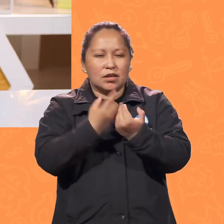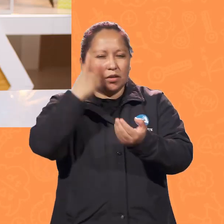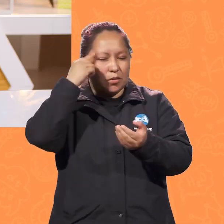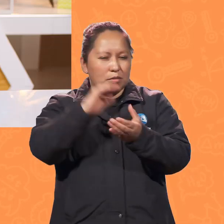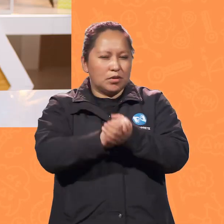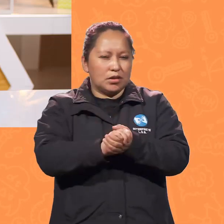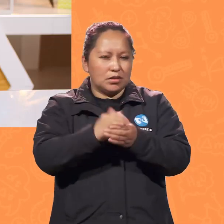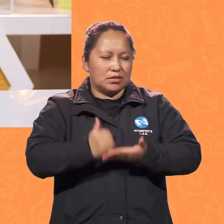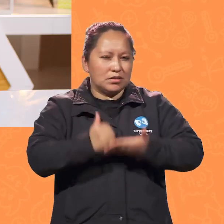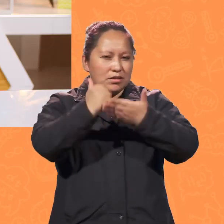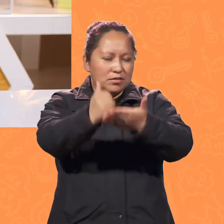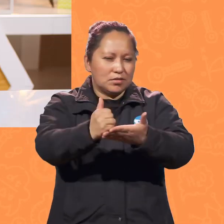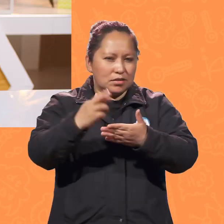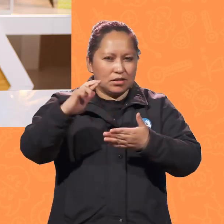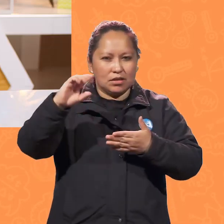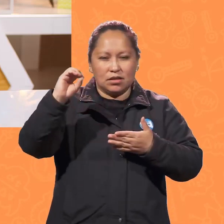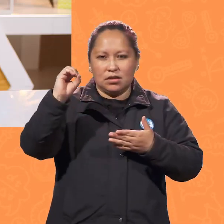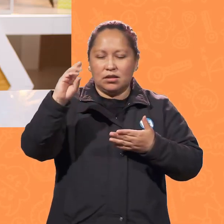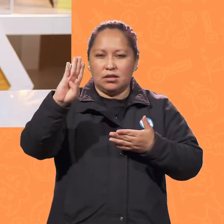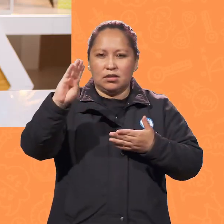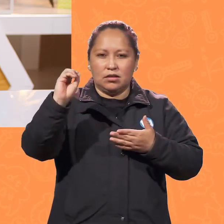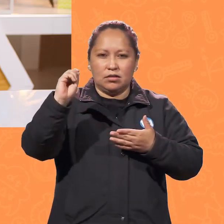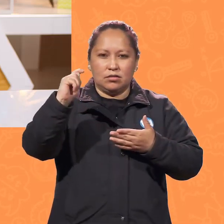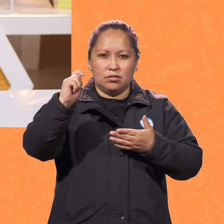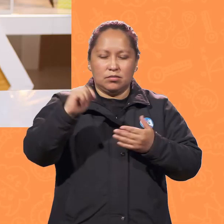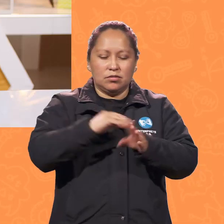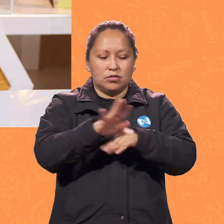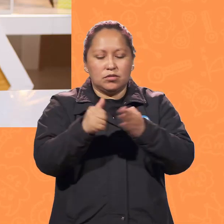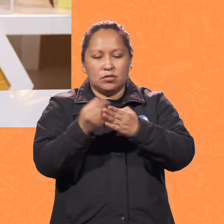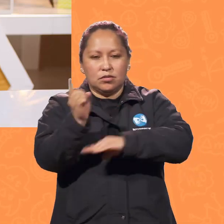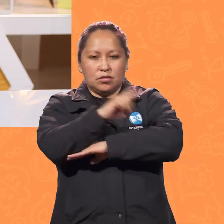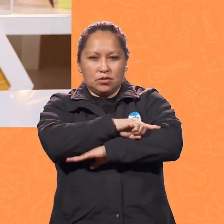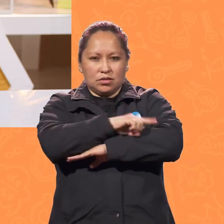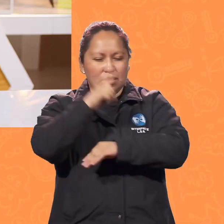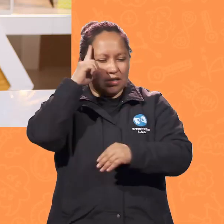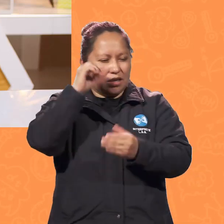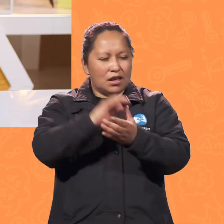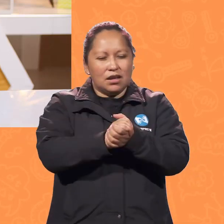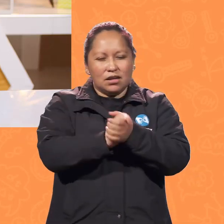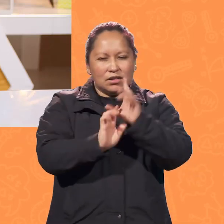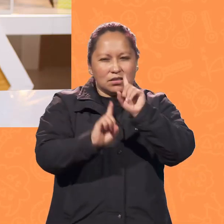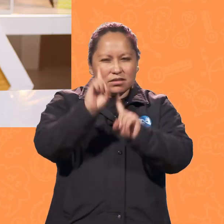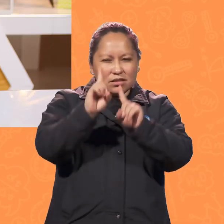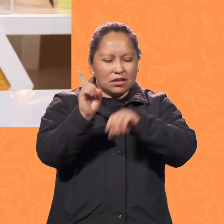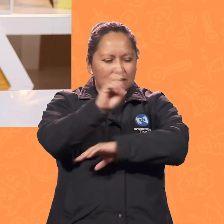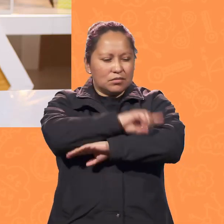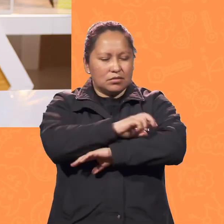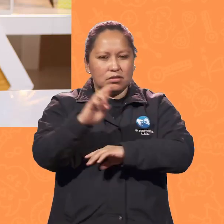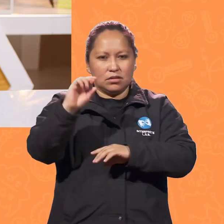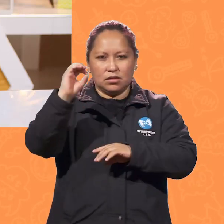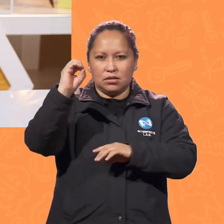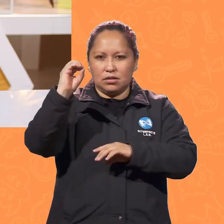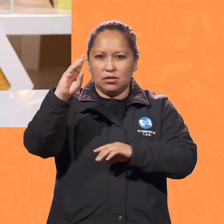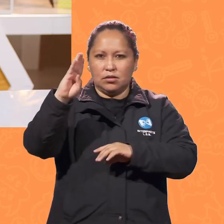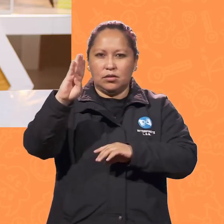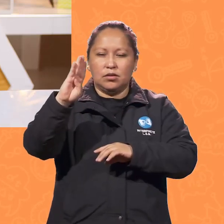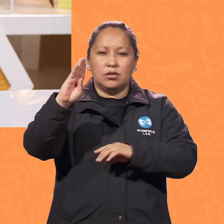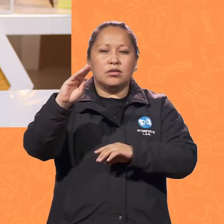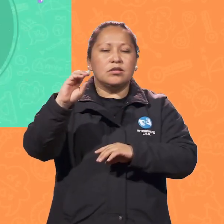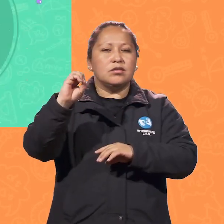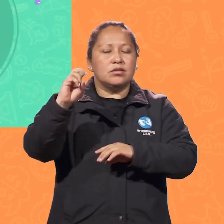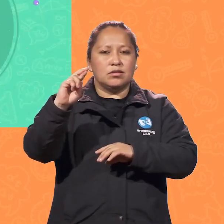ayudan los robots en el día a día? ¿Crees que algún día los robots puedan reemplazarnos?